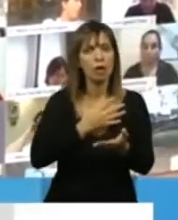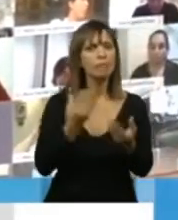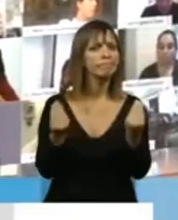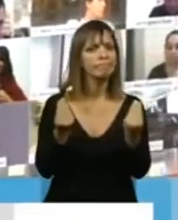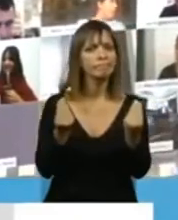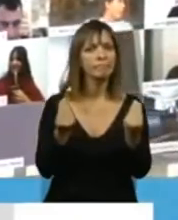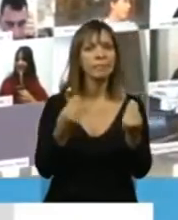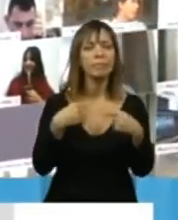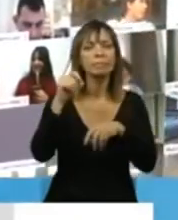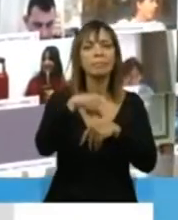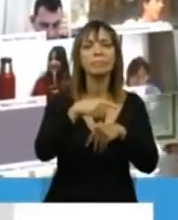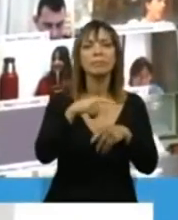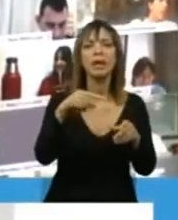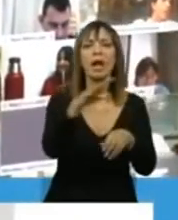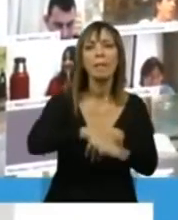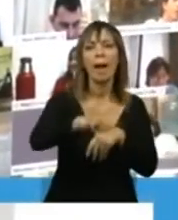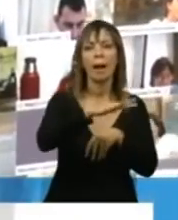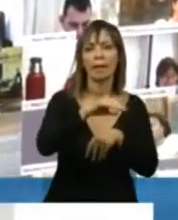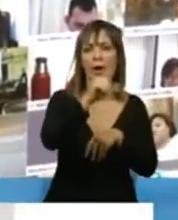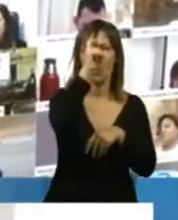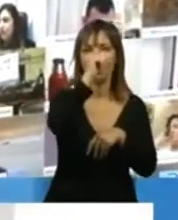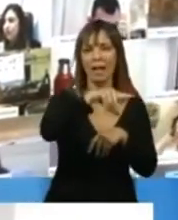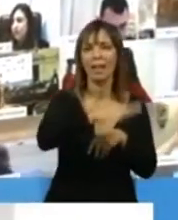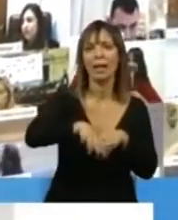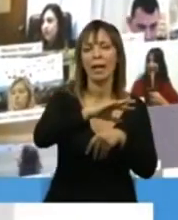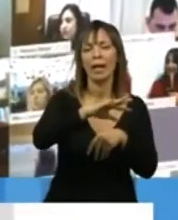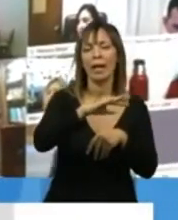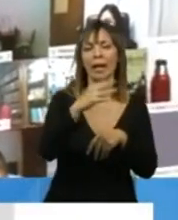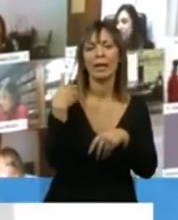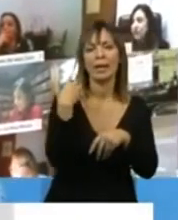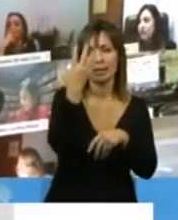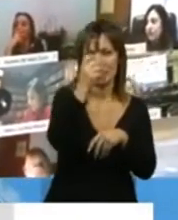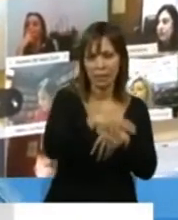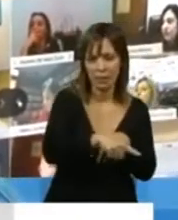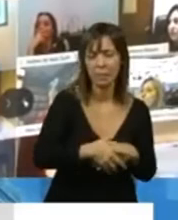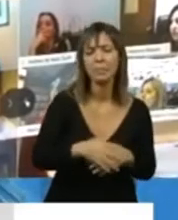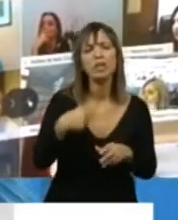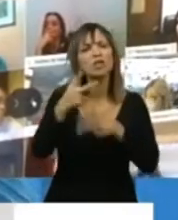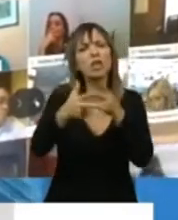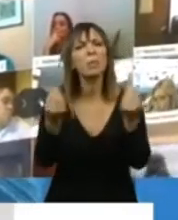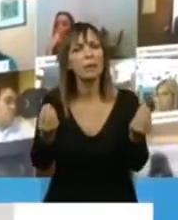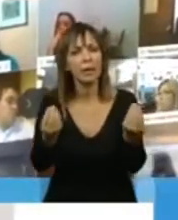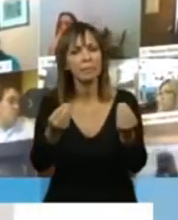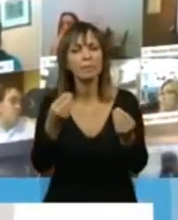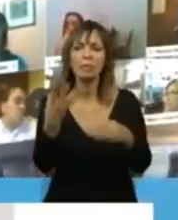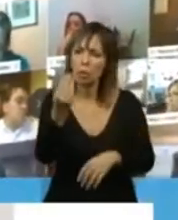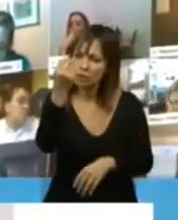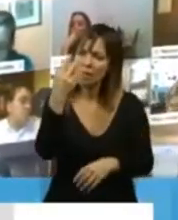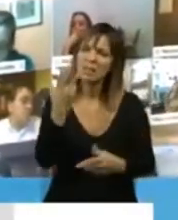localidad, al hospital de General San Martín. Y digo esto, presidente, porque muchas veces se ha hablado